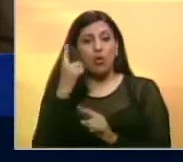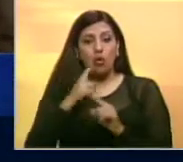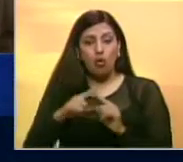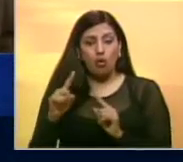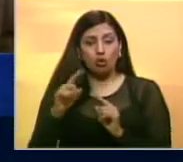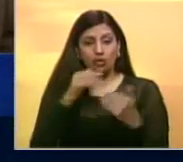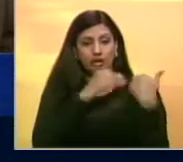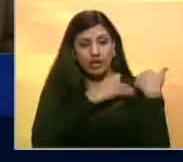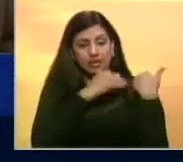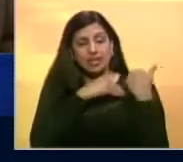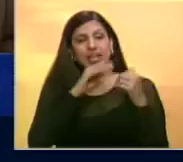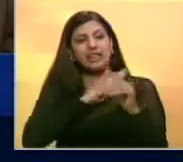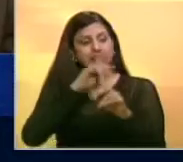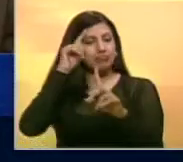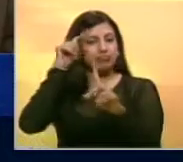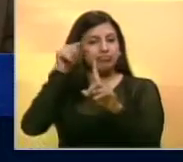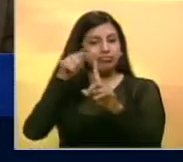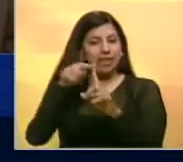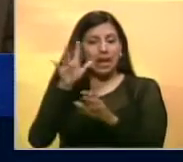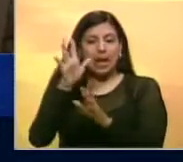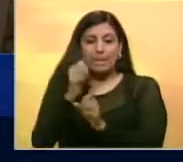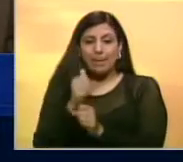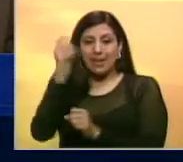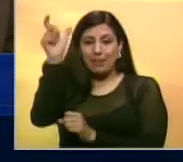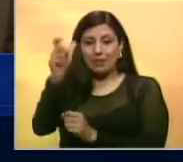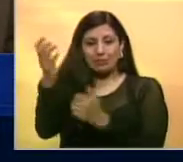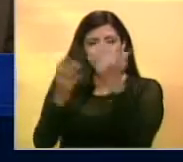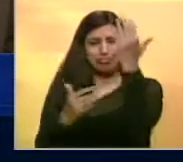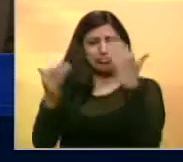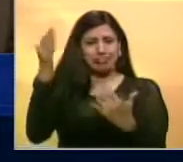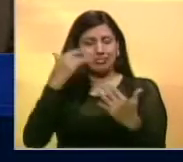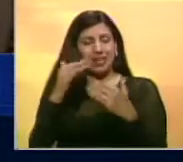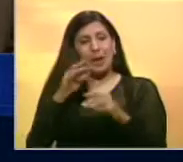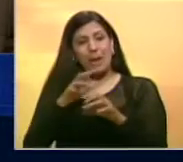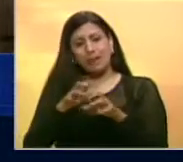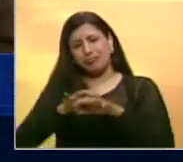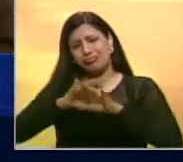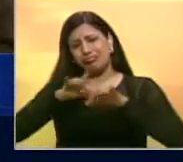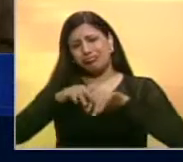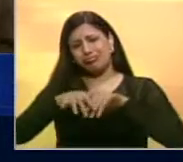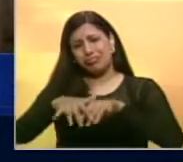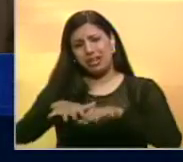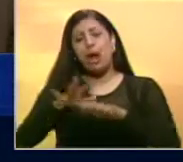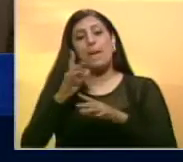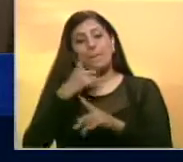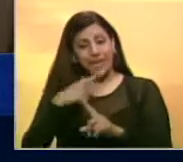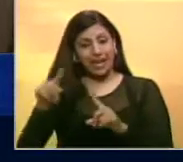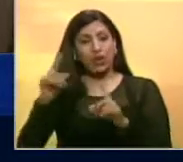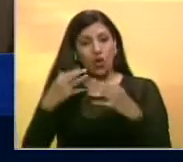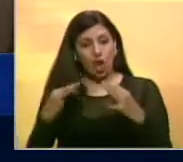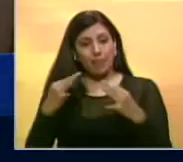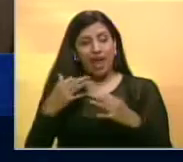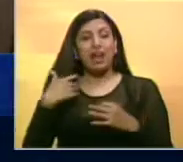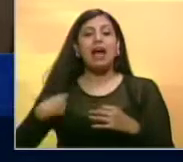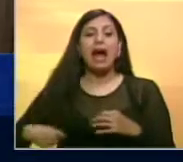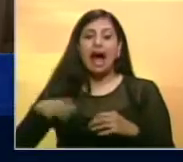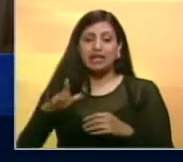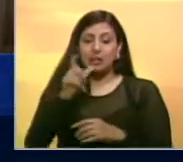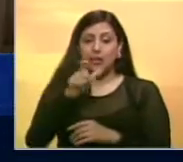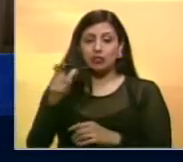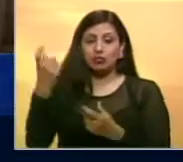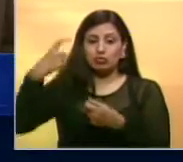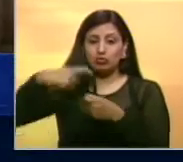terminales están aspirando que el regreso de los temporadistas se produzca de manera absolutamente normal y pueda entonces esta gente